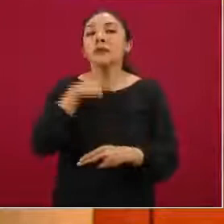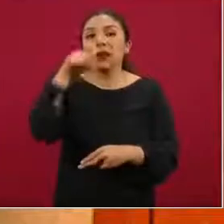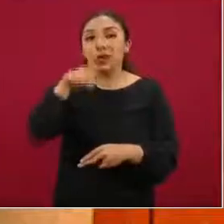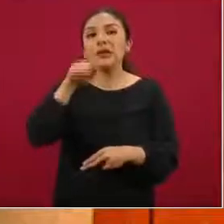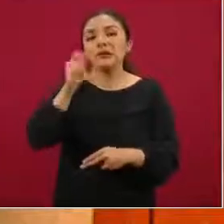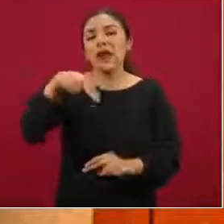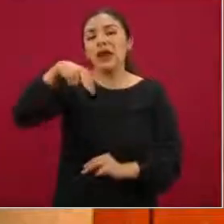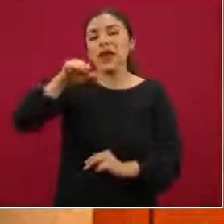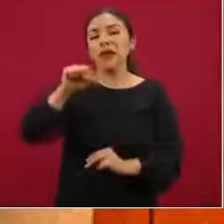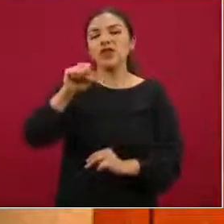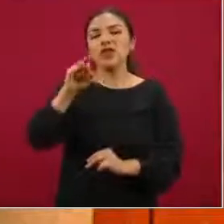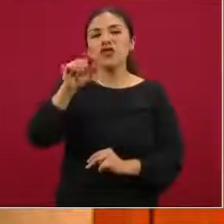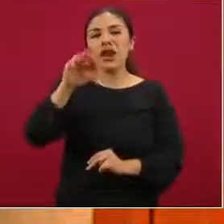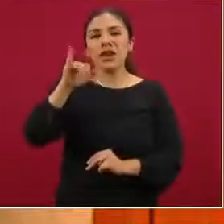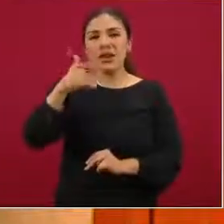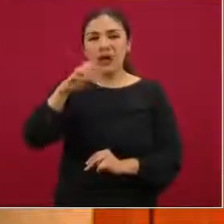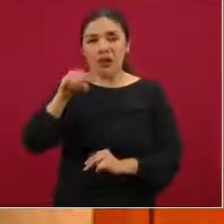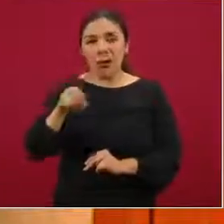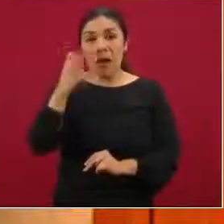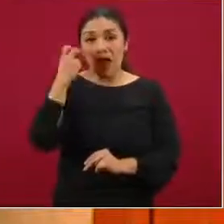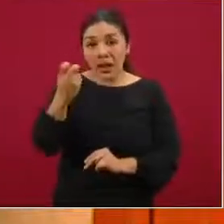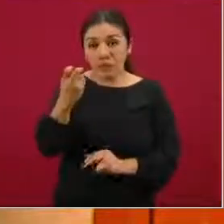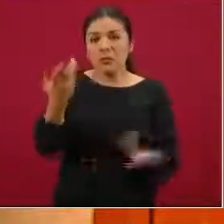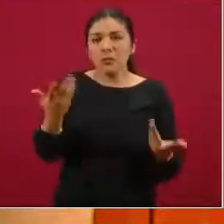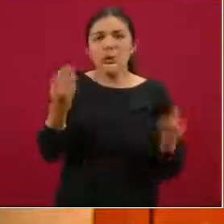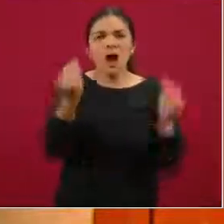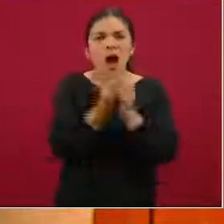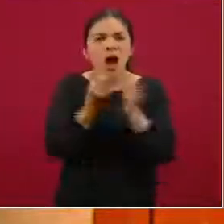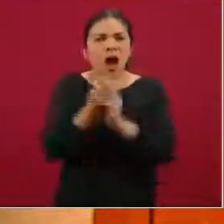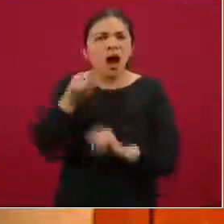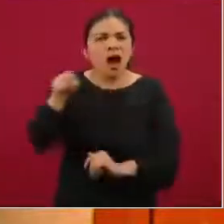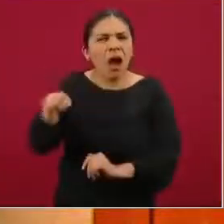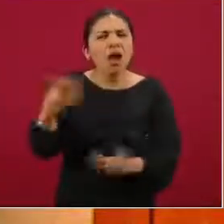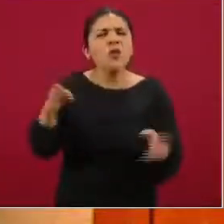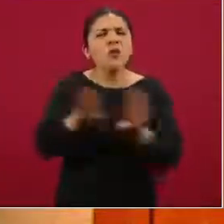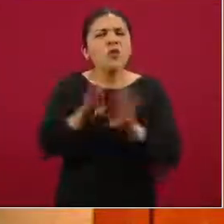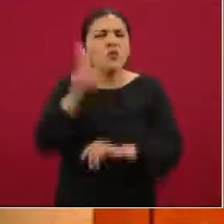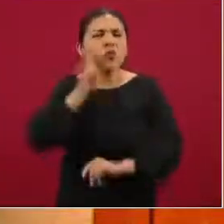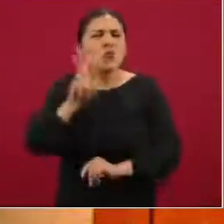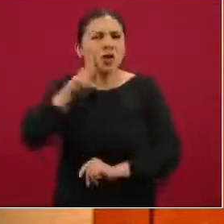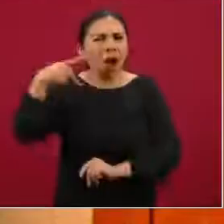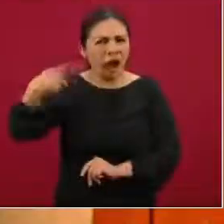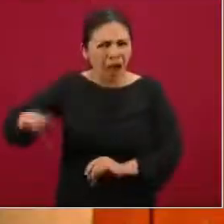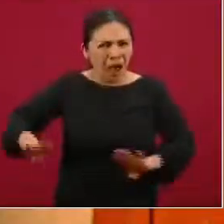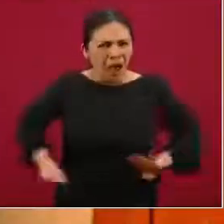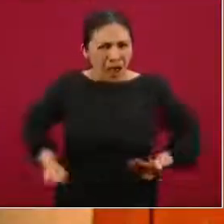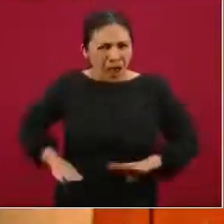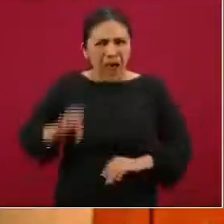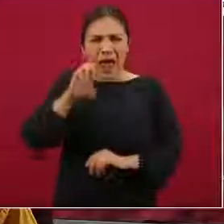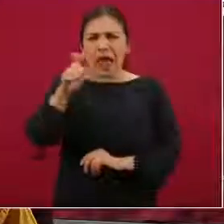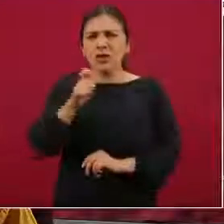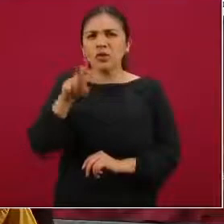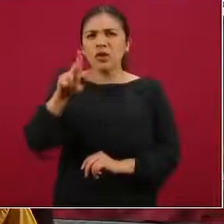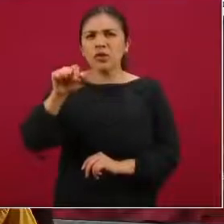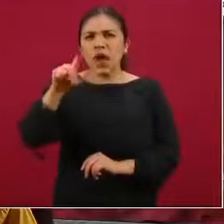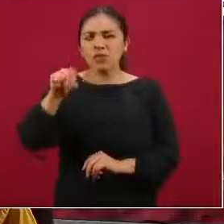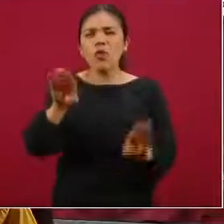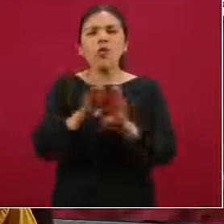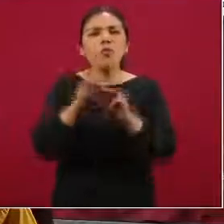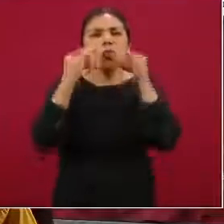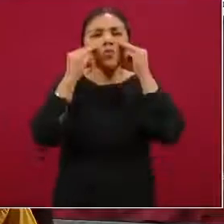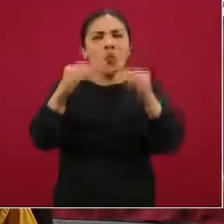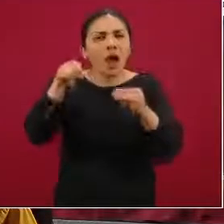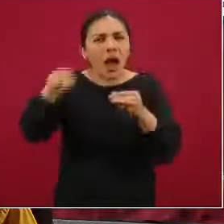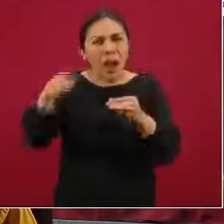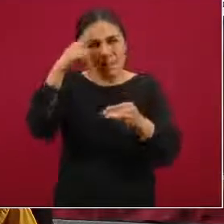es el nasofaringio. Precisamente por el tipo de prueba que es este exudado, el tipo de muestra